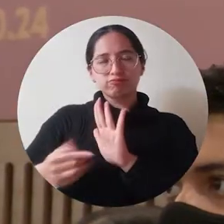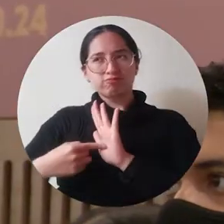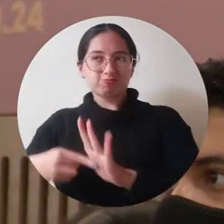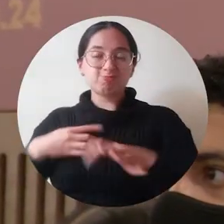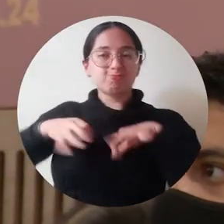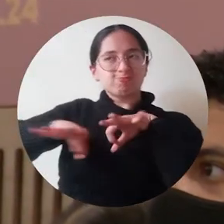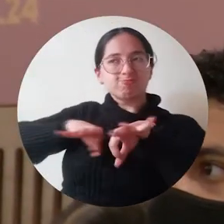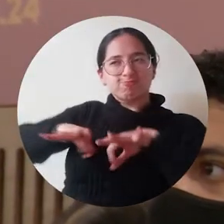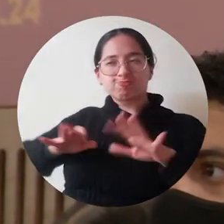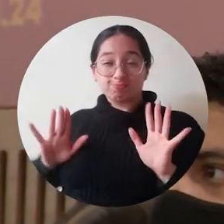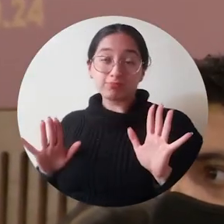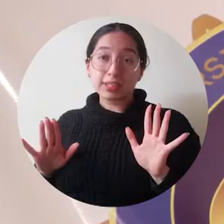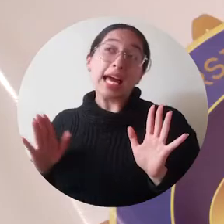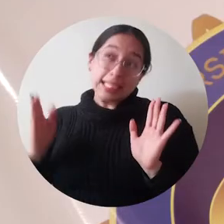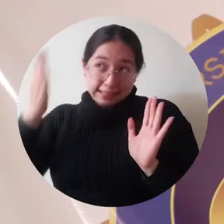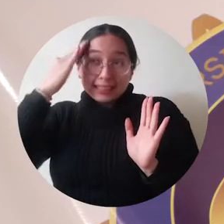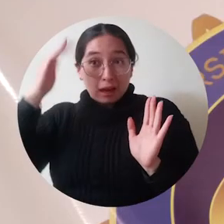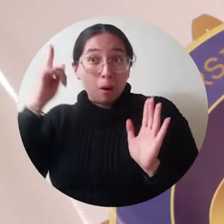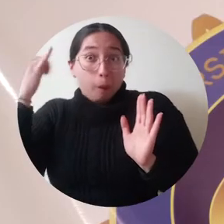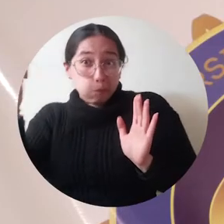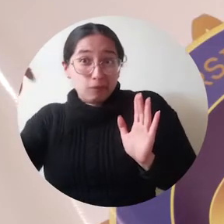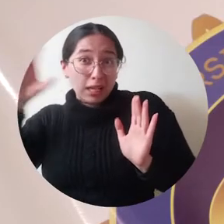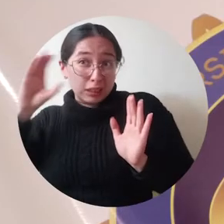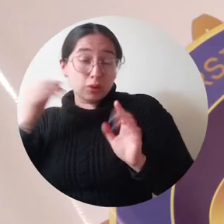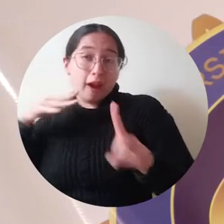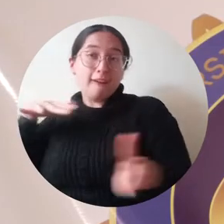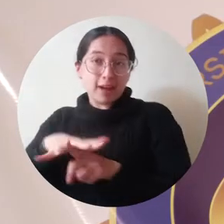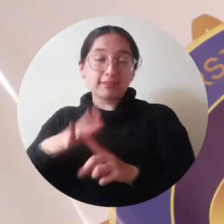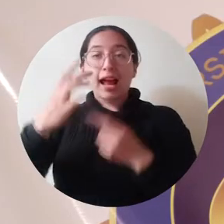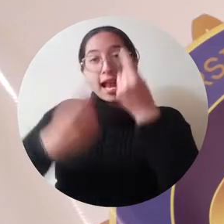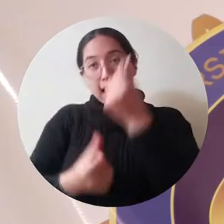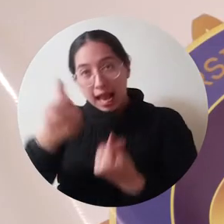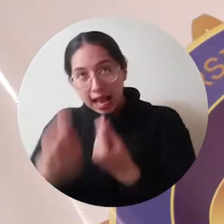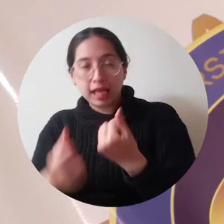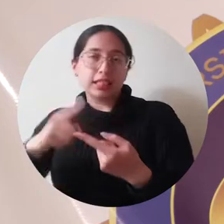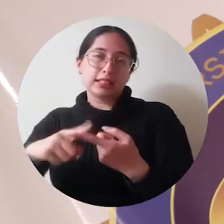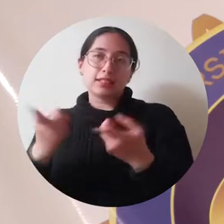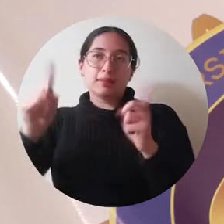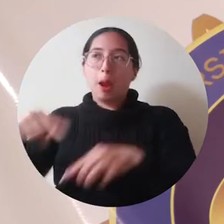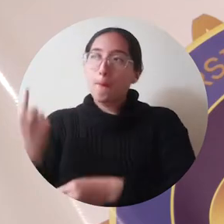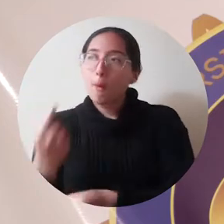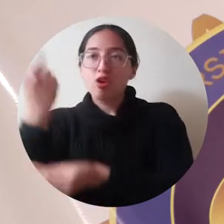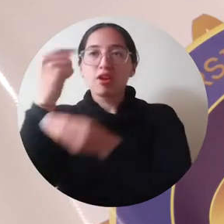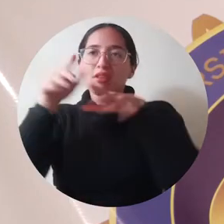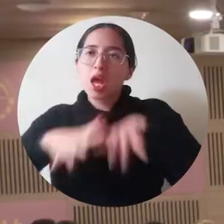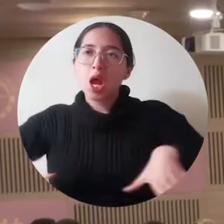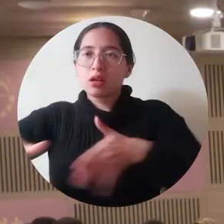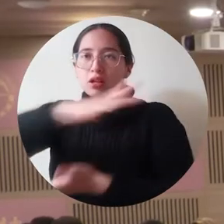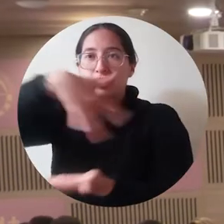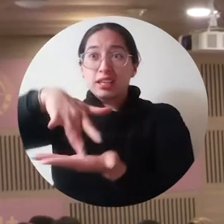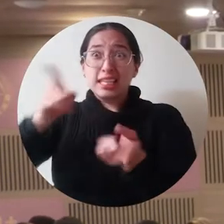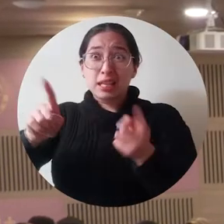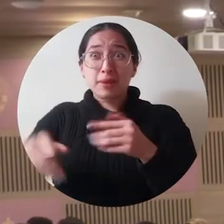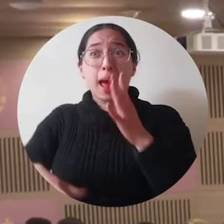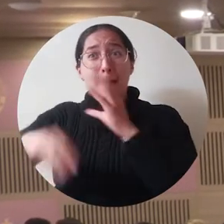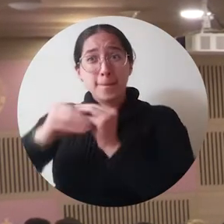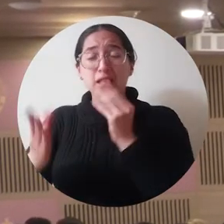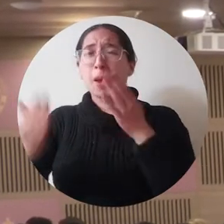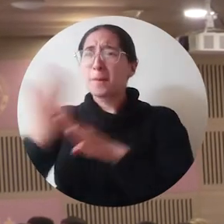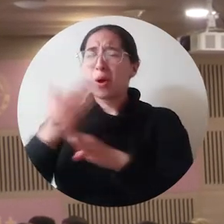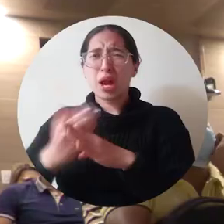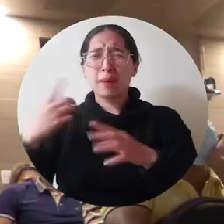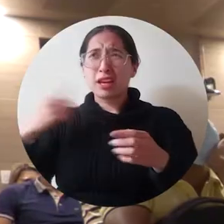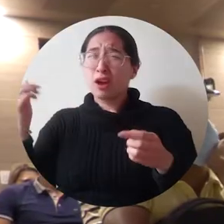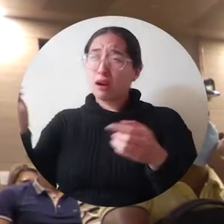argumentar. Claramente va a tener unas consecuencias geopolíticas, económicas a nivel mundial. Además que está el